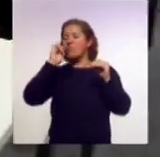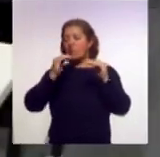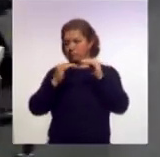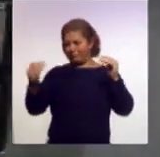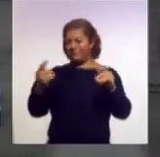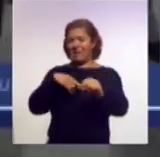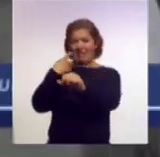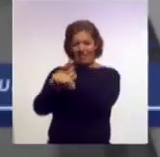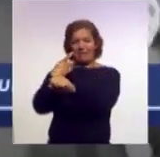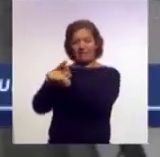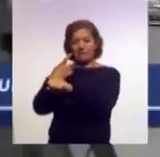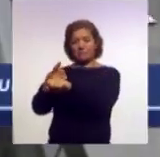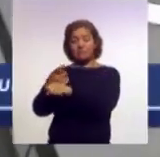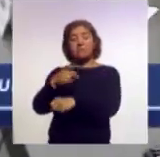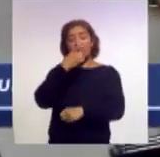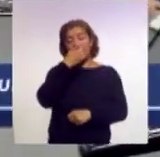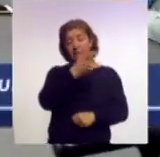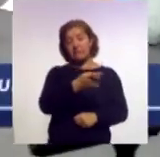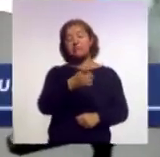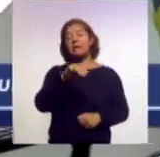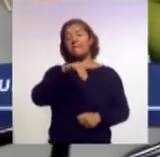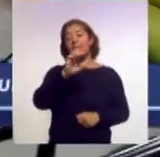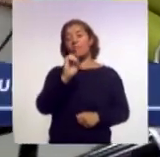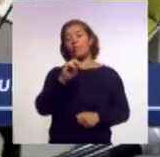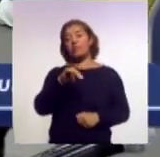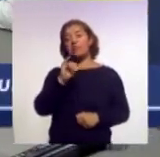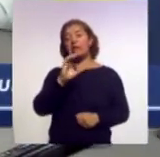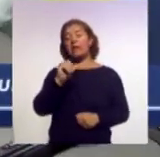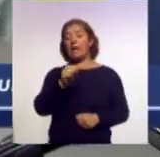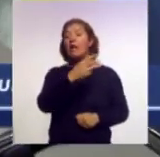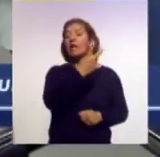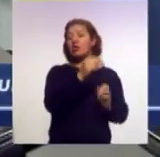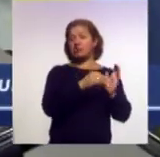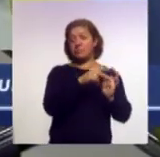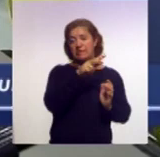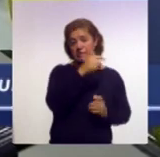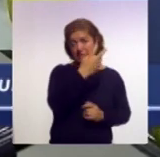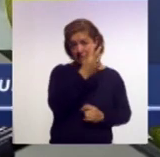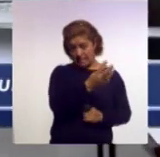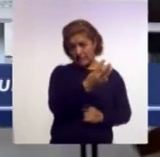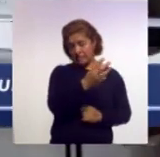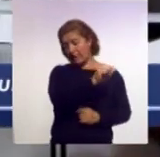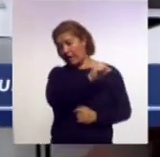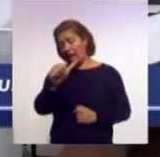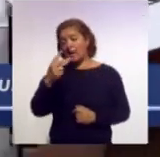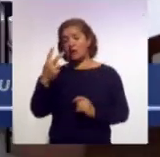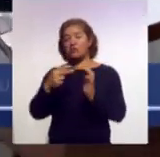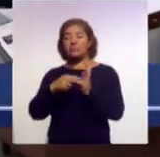Mónica González Contró. Explicó que de 2003 a 2016, las oficinas jurídicas recibieron